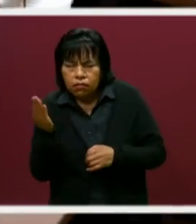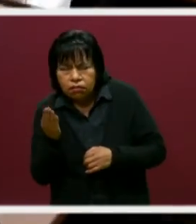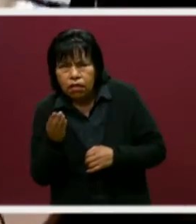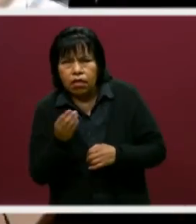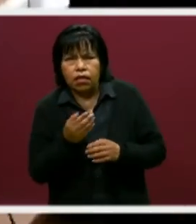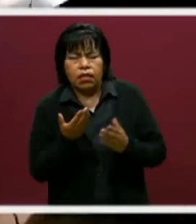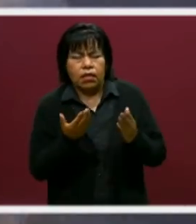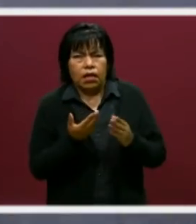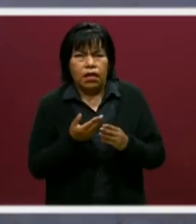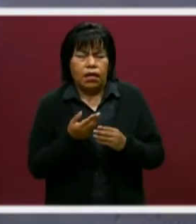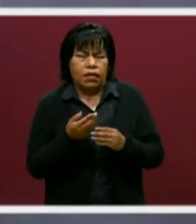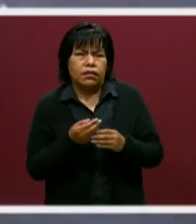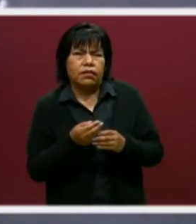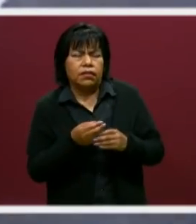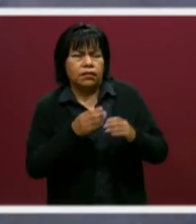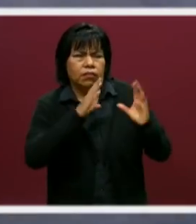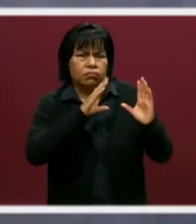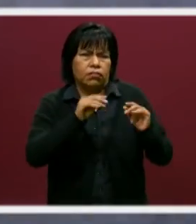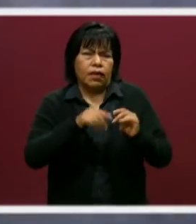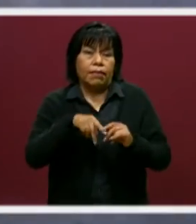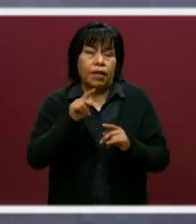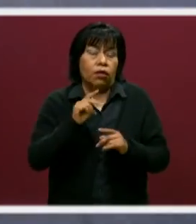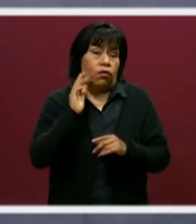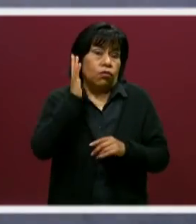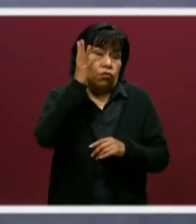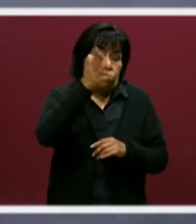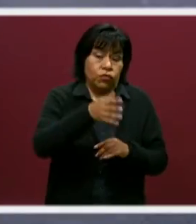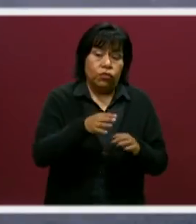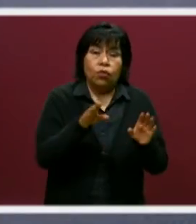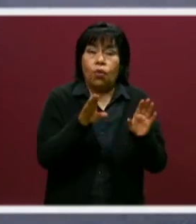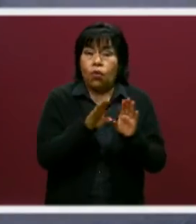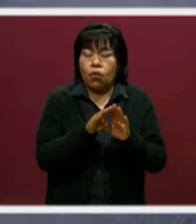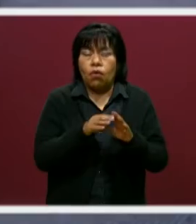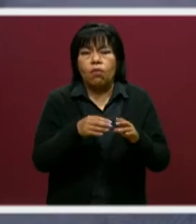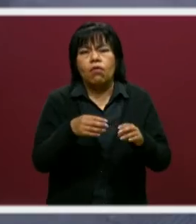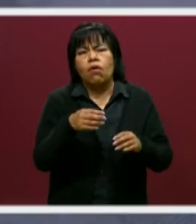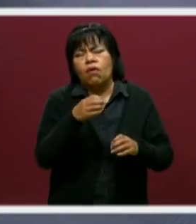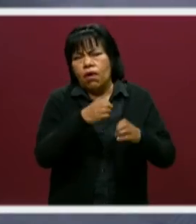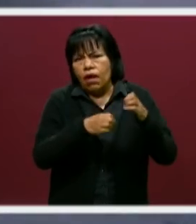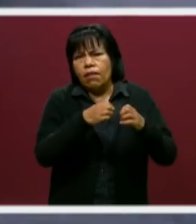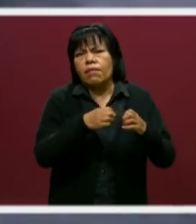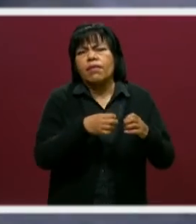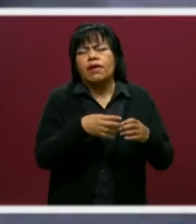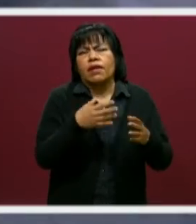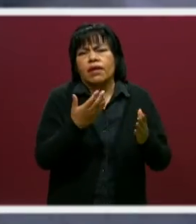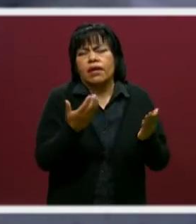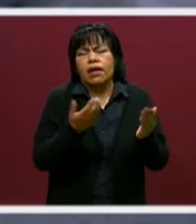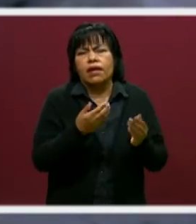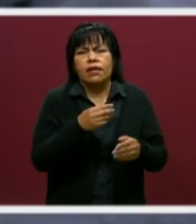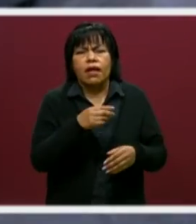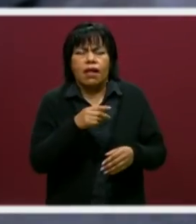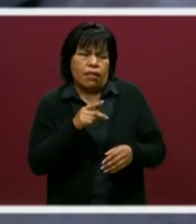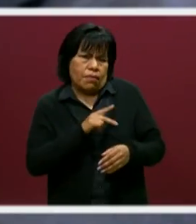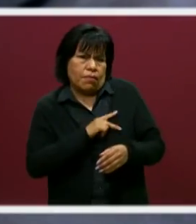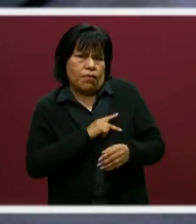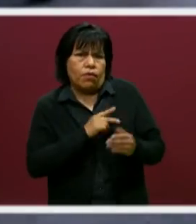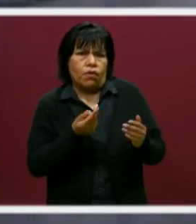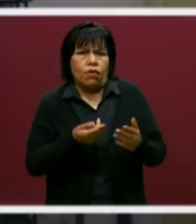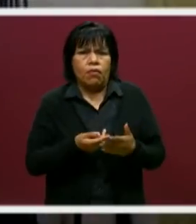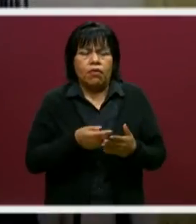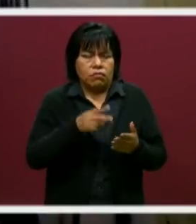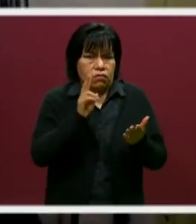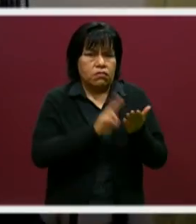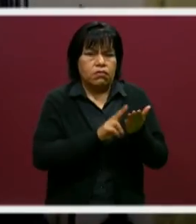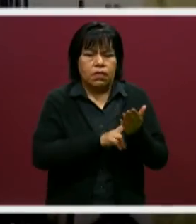dando como oferta académica, pero también esa posibilidad de crear tu propia empresa, hacer tu propio empleo, pues también tiene